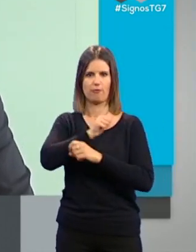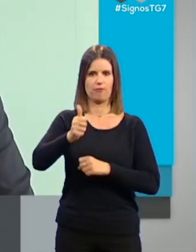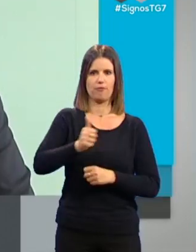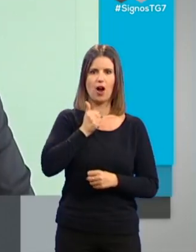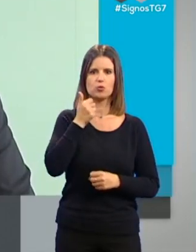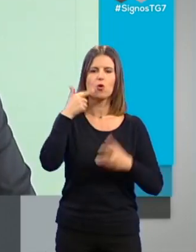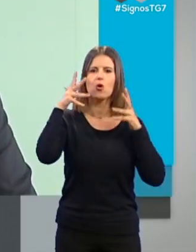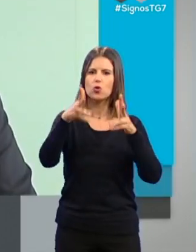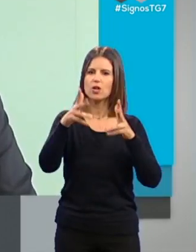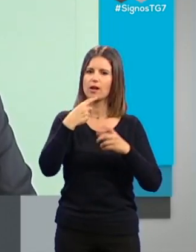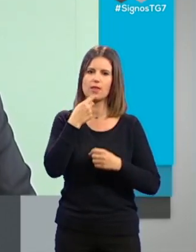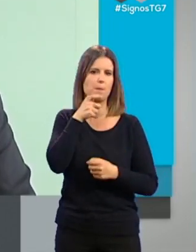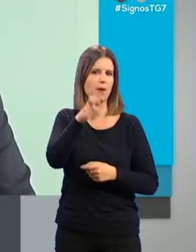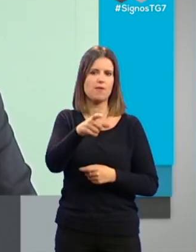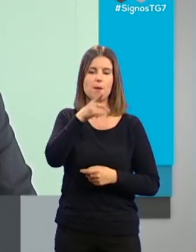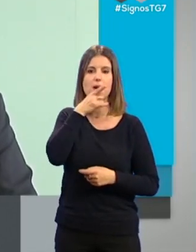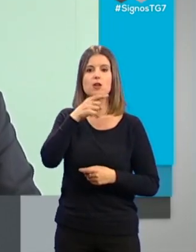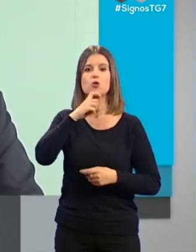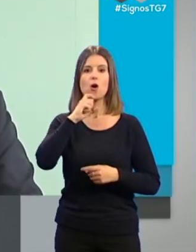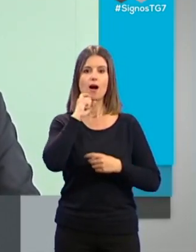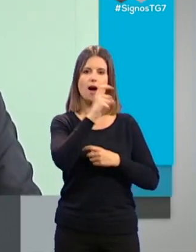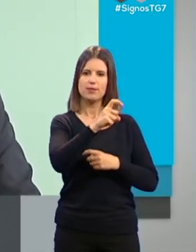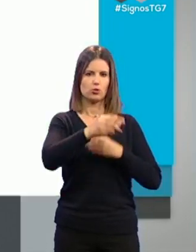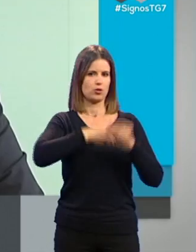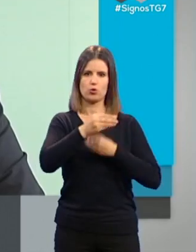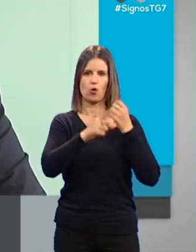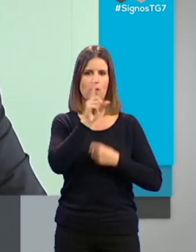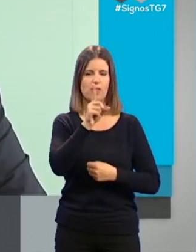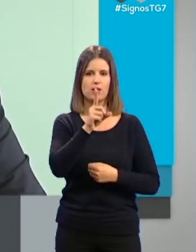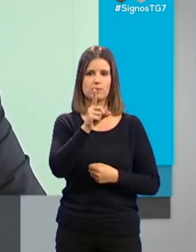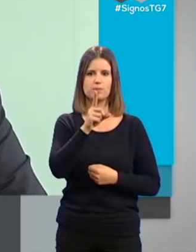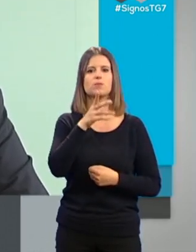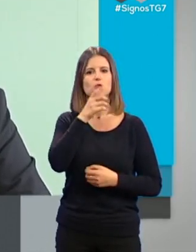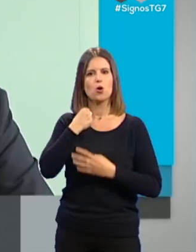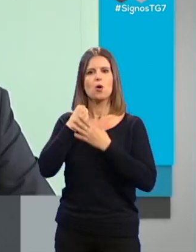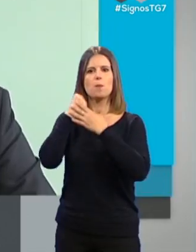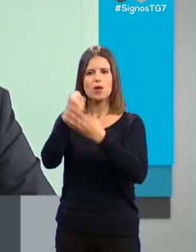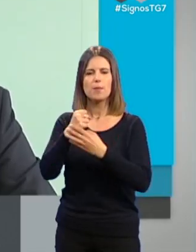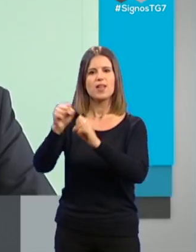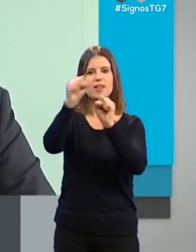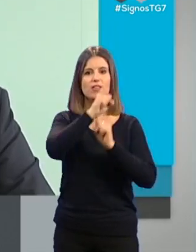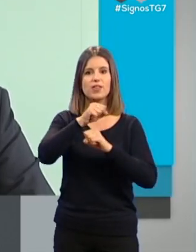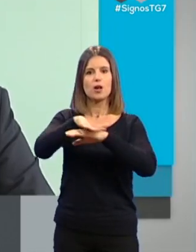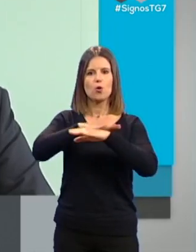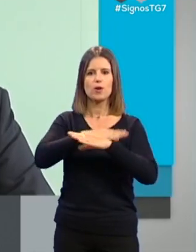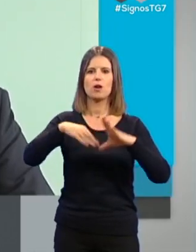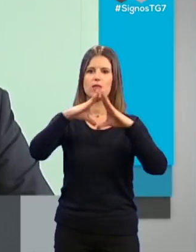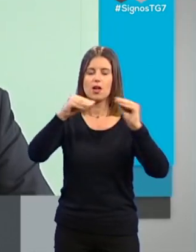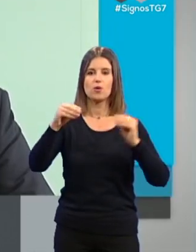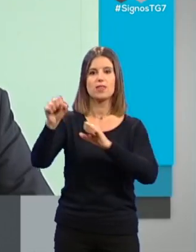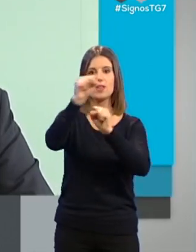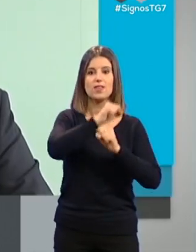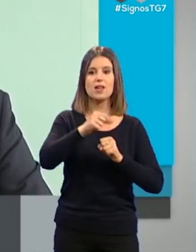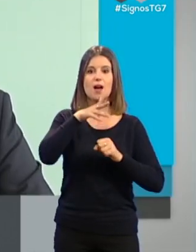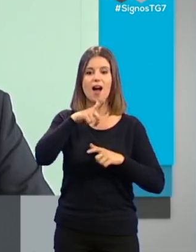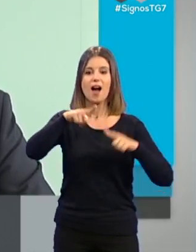malinterpretado sus palabras y yo sí les anuncio que eso no va a ocurrir. Y vamos a apoyar y a defender desde el Gobierno andaluz que las conducciones